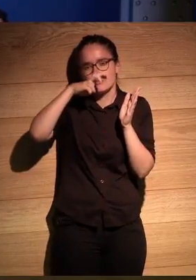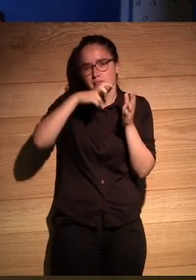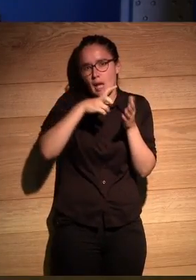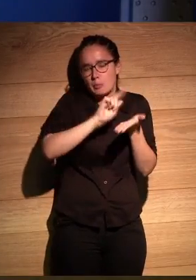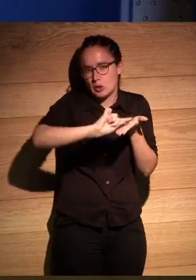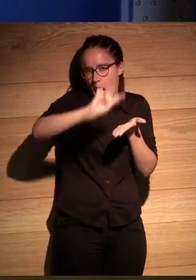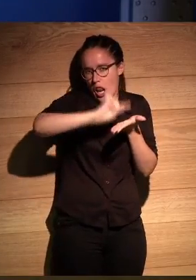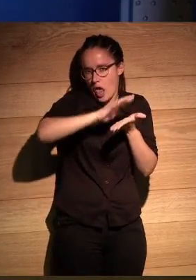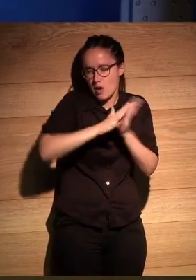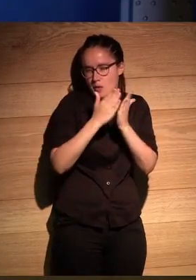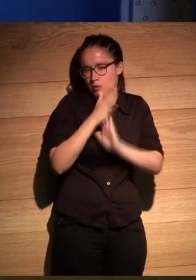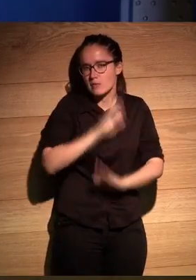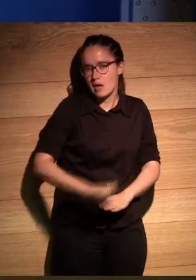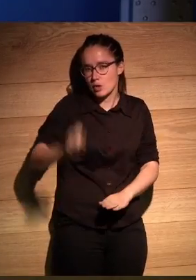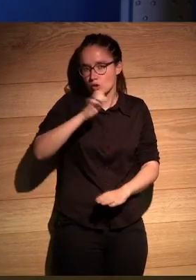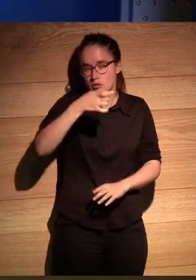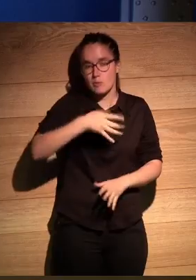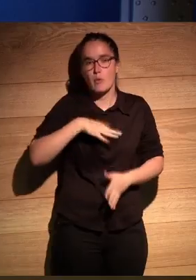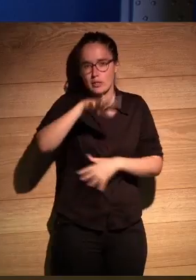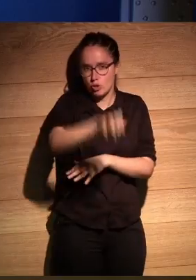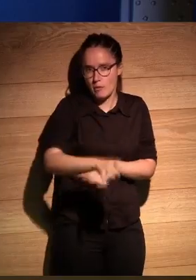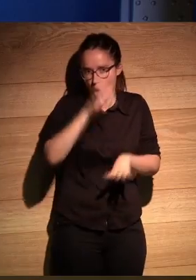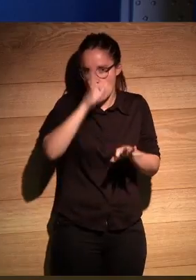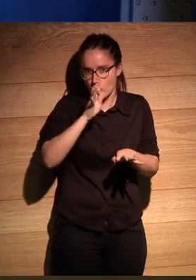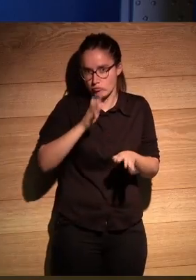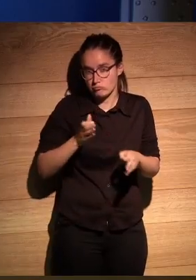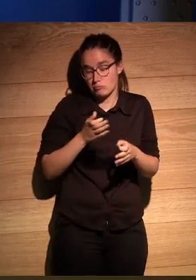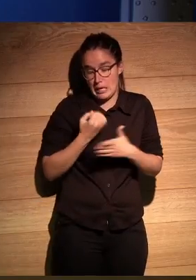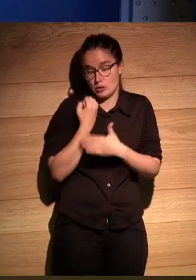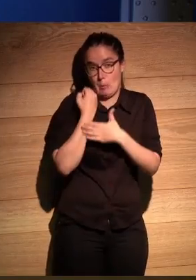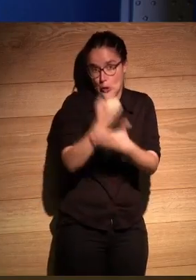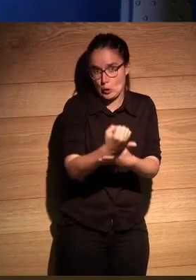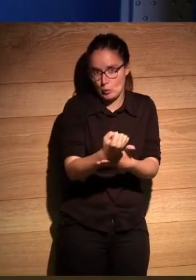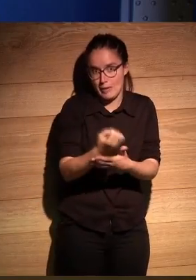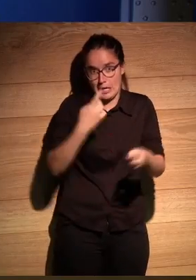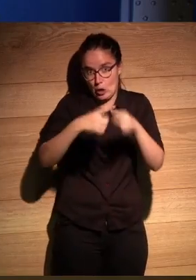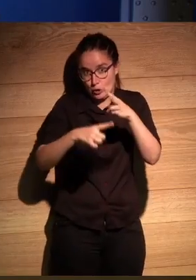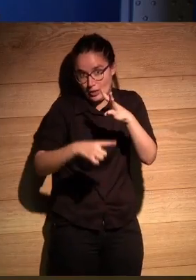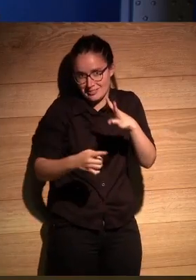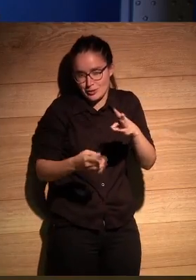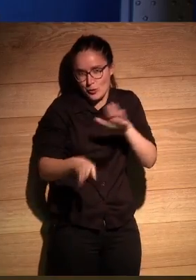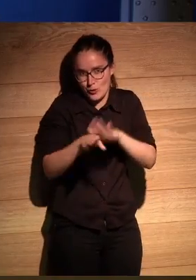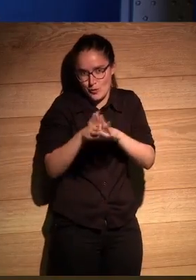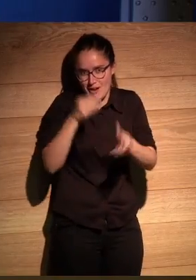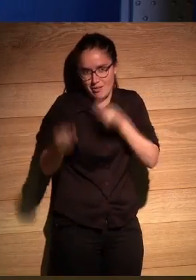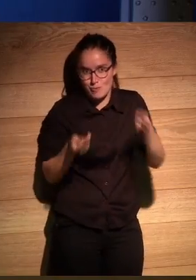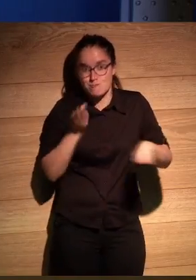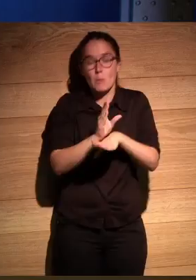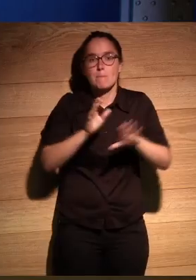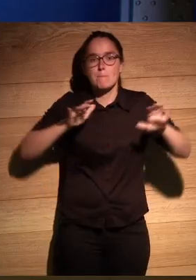tinta que es una cosa maravillosa también lo podéis comprar y nos ayudáis a que sigamos haciendo cosas locas como esta pero